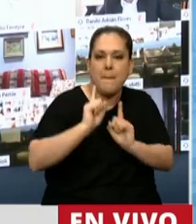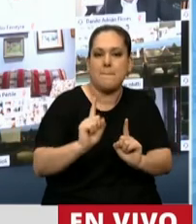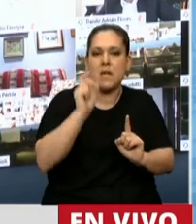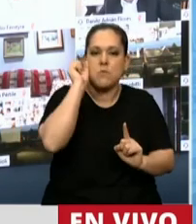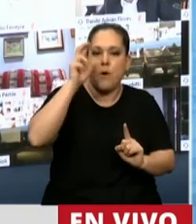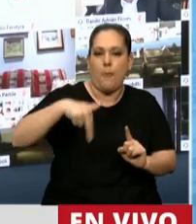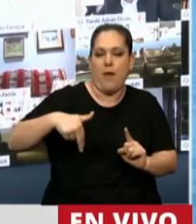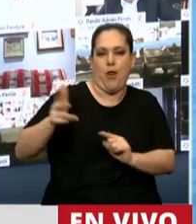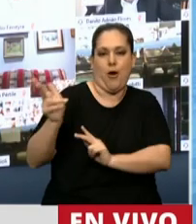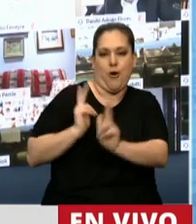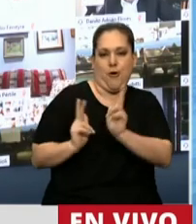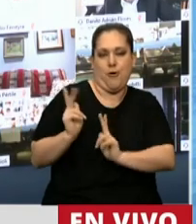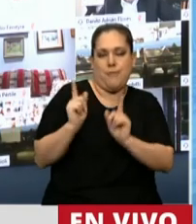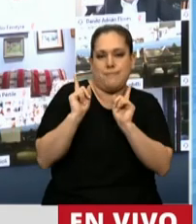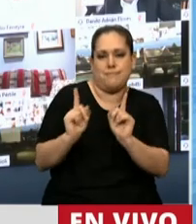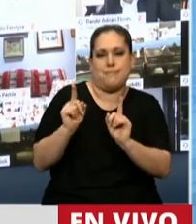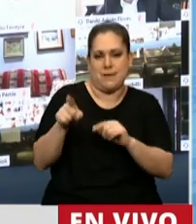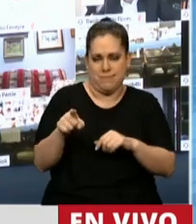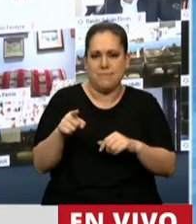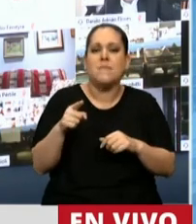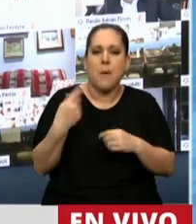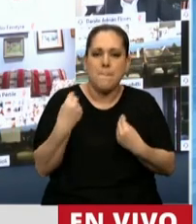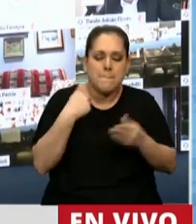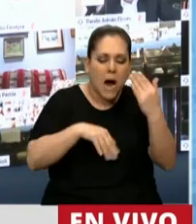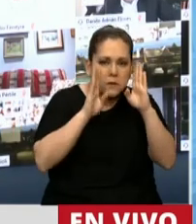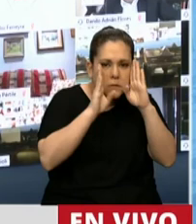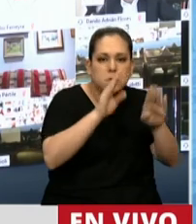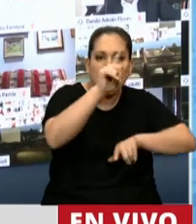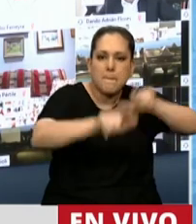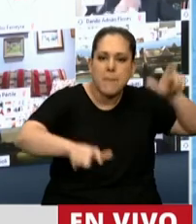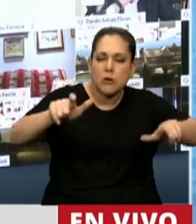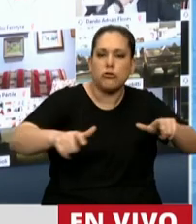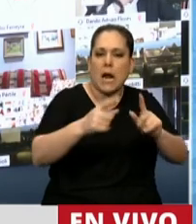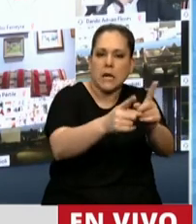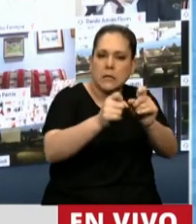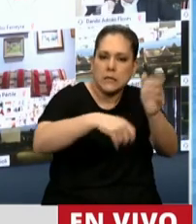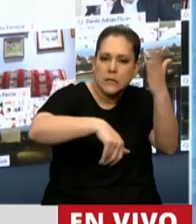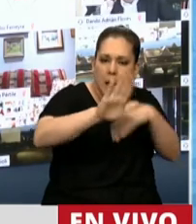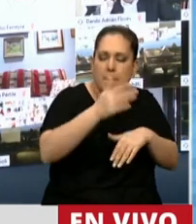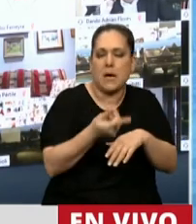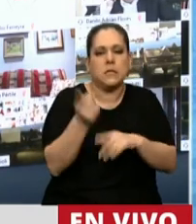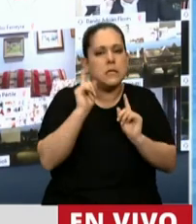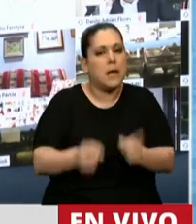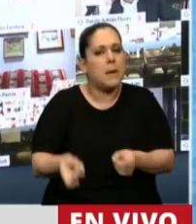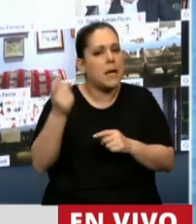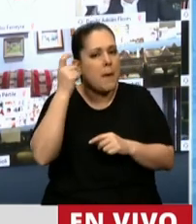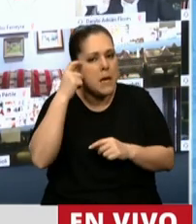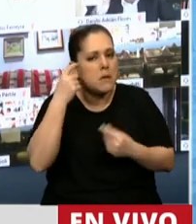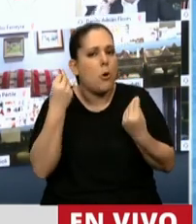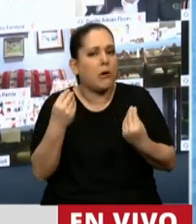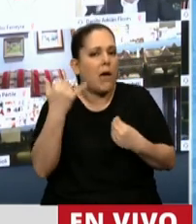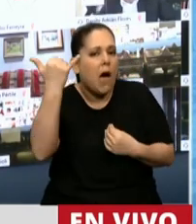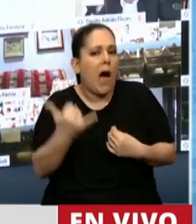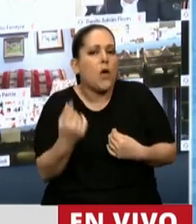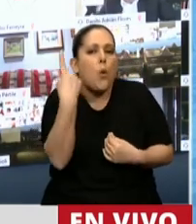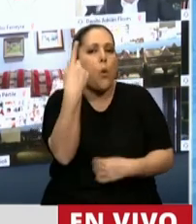siempre los intereses comunes delante de los particulares y que tengamos y pensemos que tenemos una